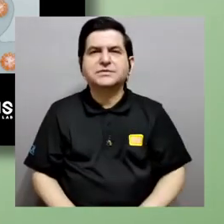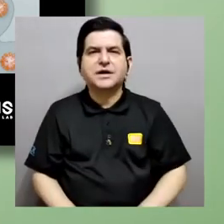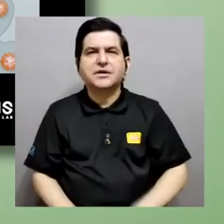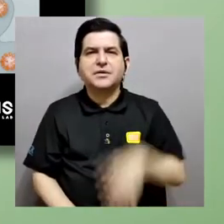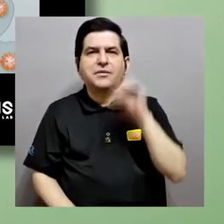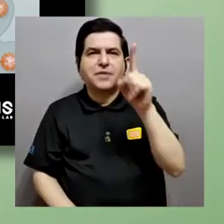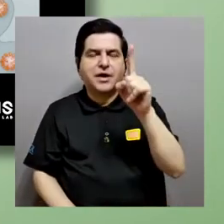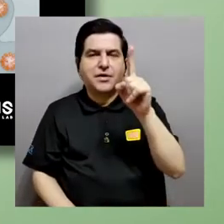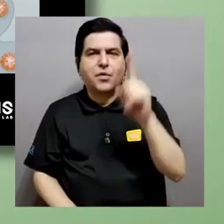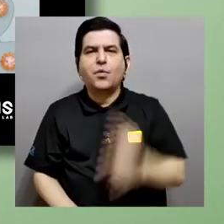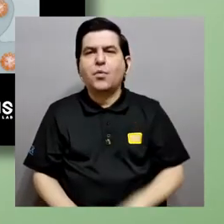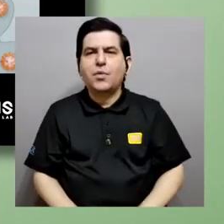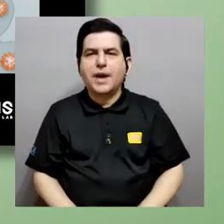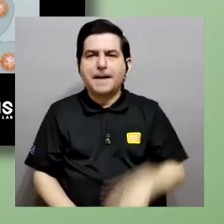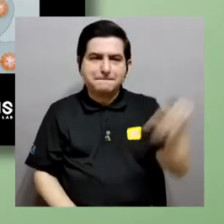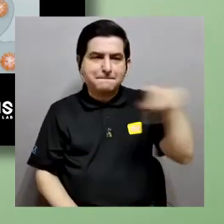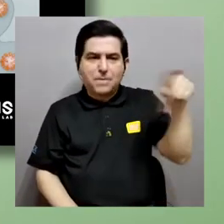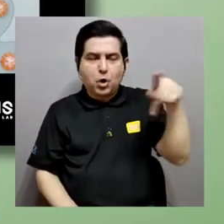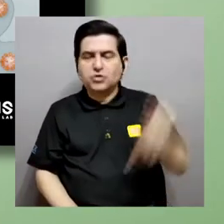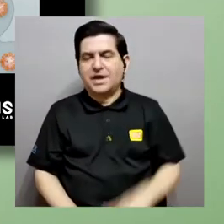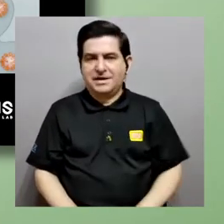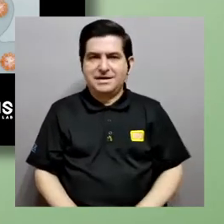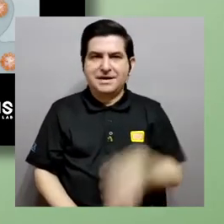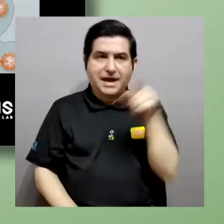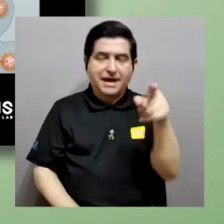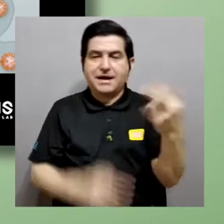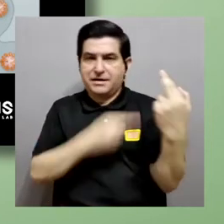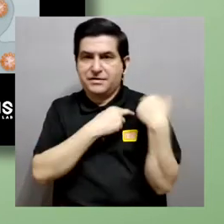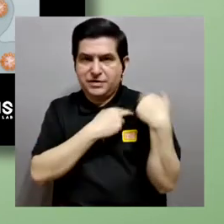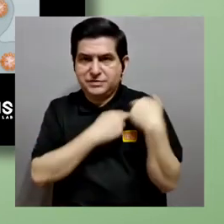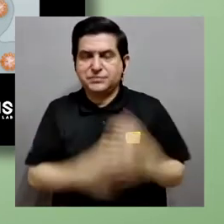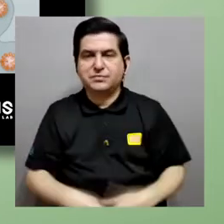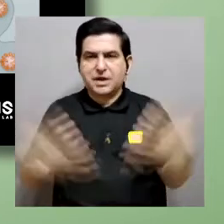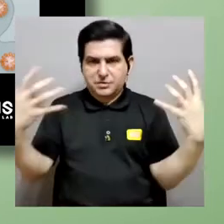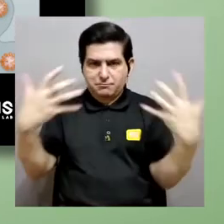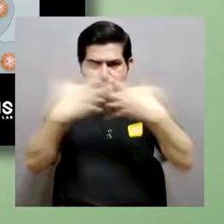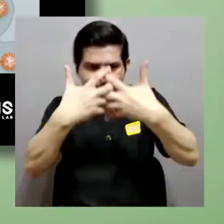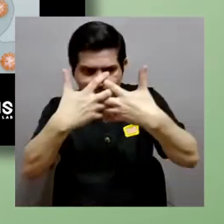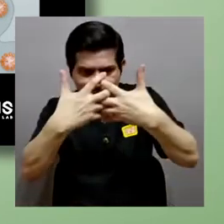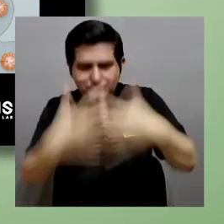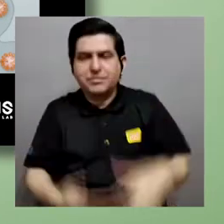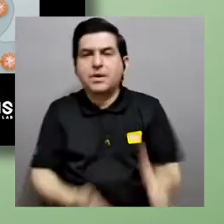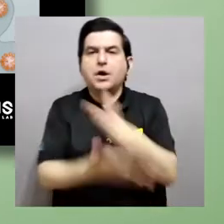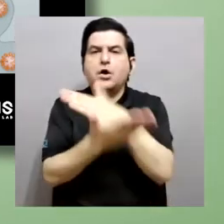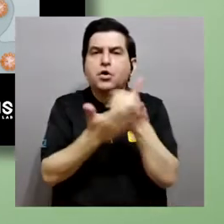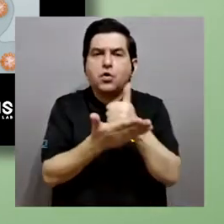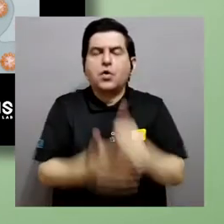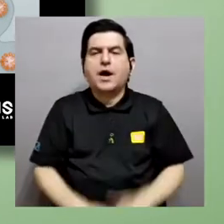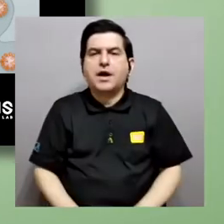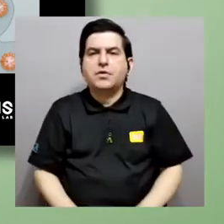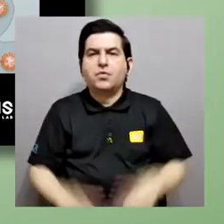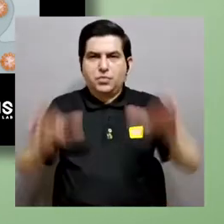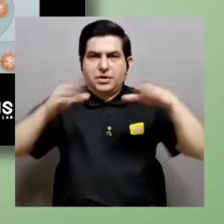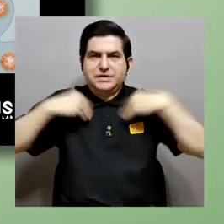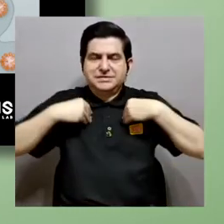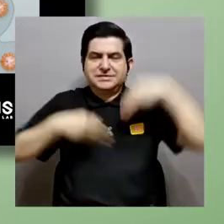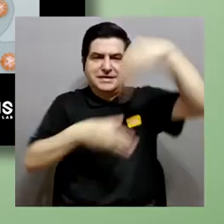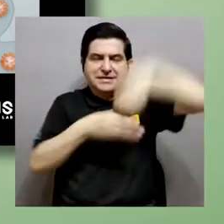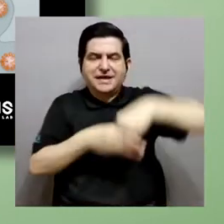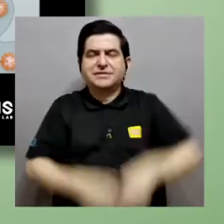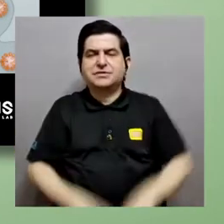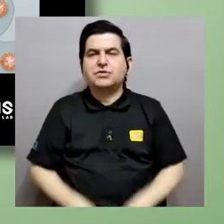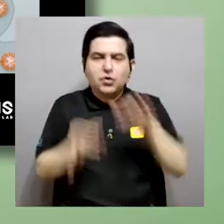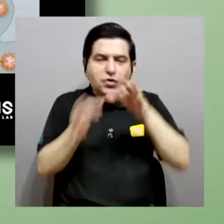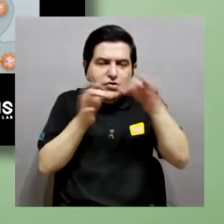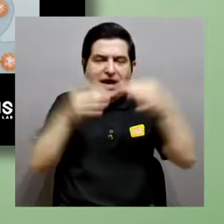proteína que se encarga precisamente de acoplarse con algunos receptores dentro de las células humanas, ¿verdad? Podemos ver en este